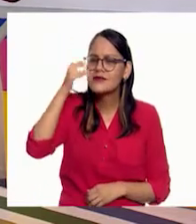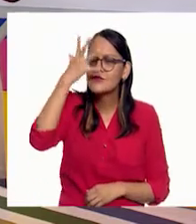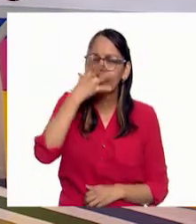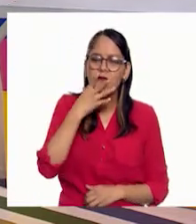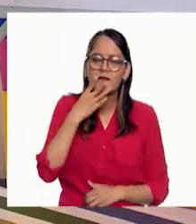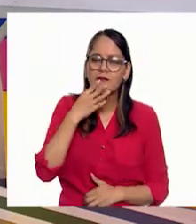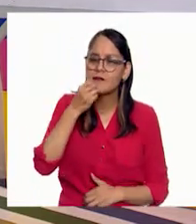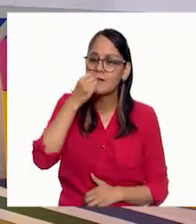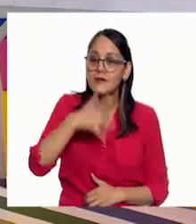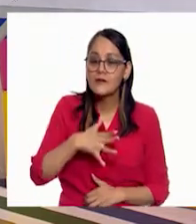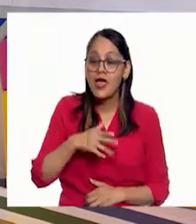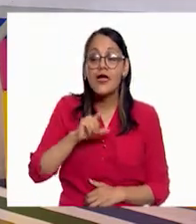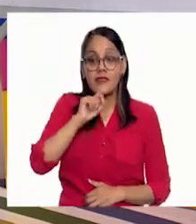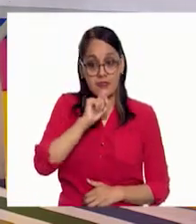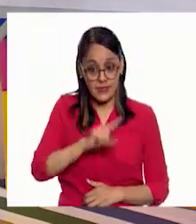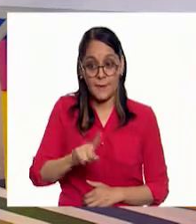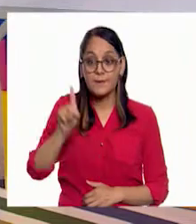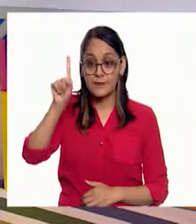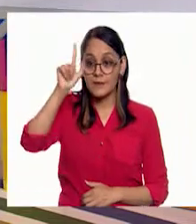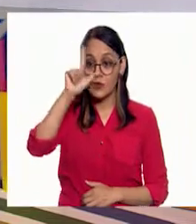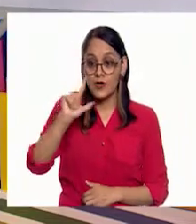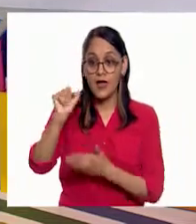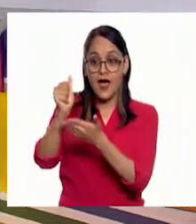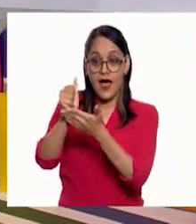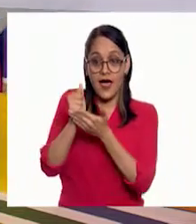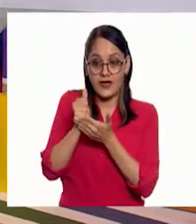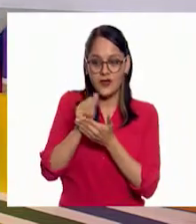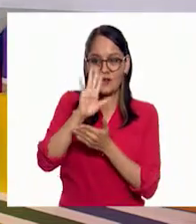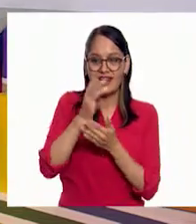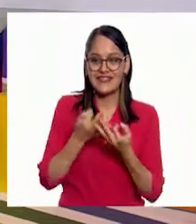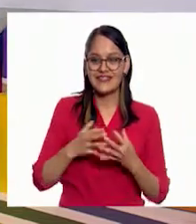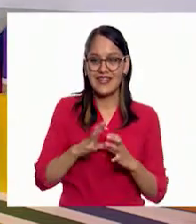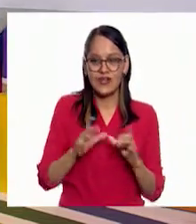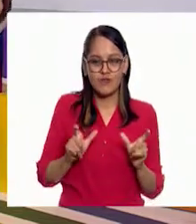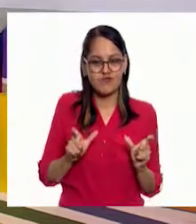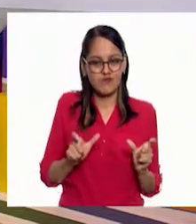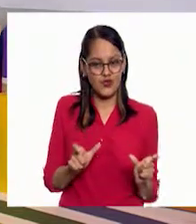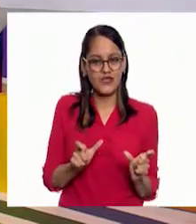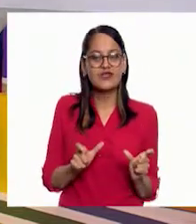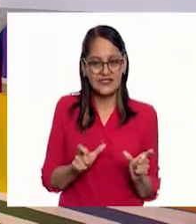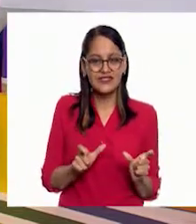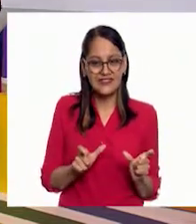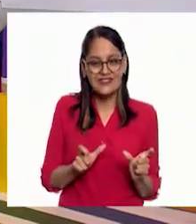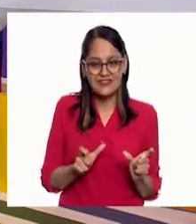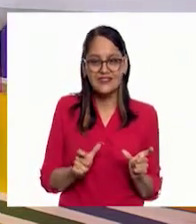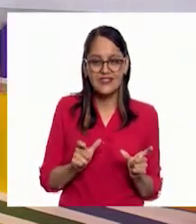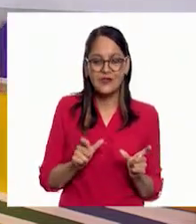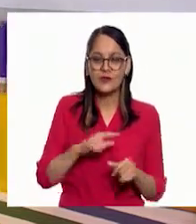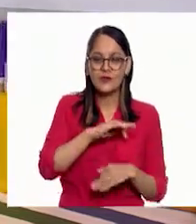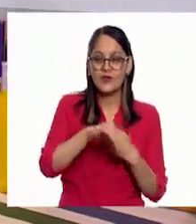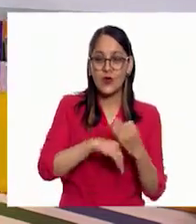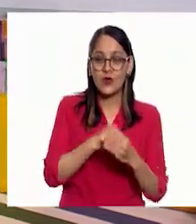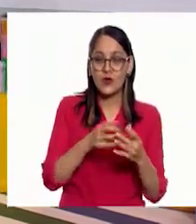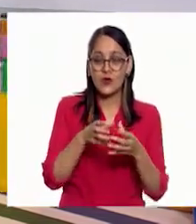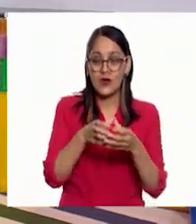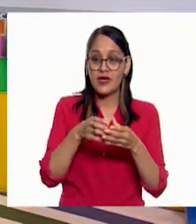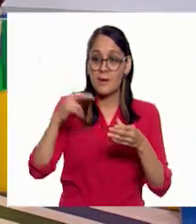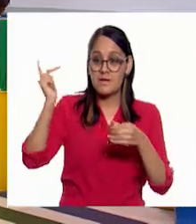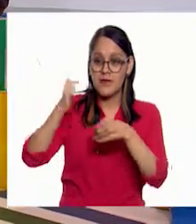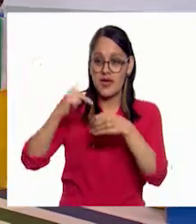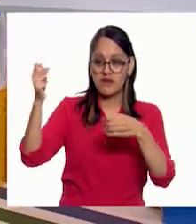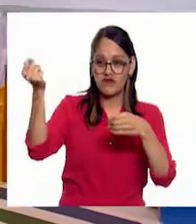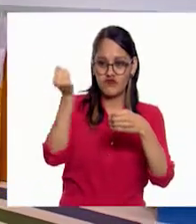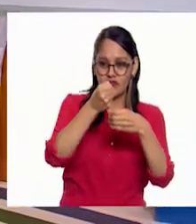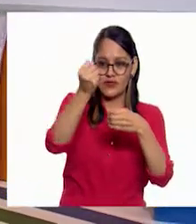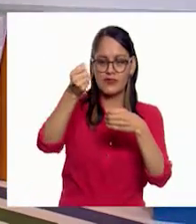algunas noches, tenemos un guardián ahí en el cielo que nos protege como un escudo de que estos cuerpos sean menos